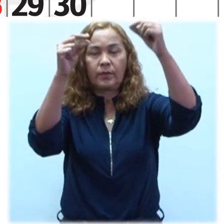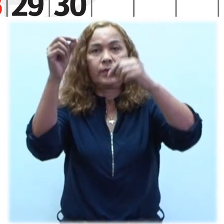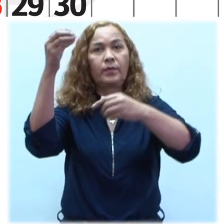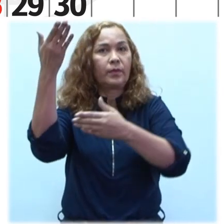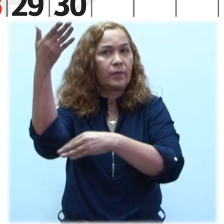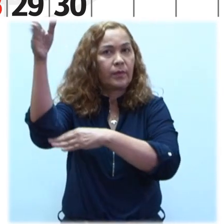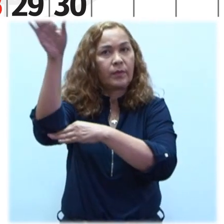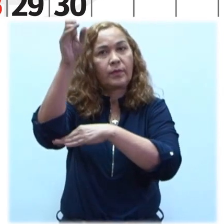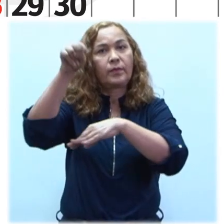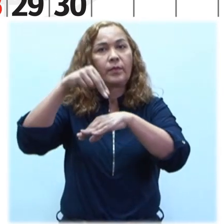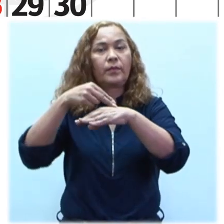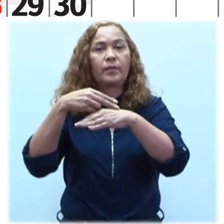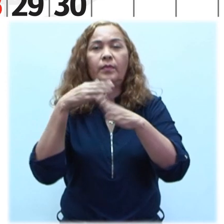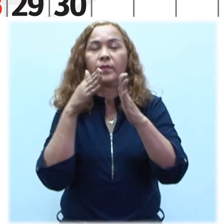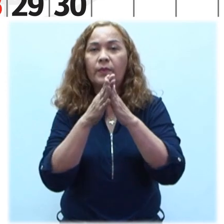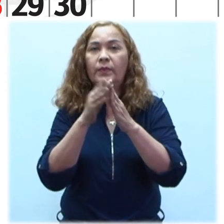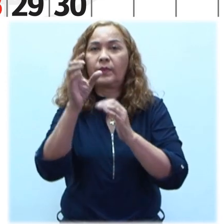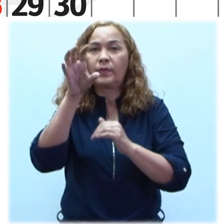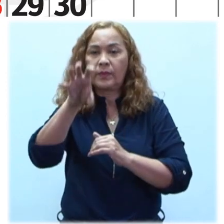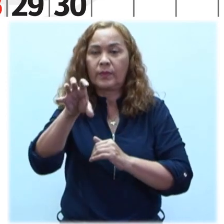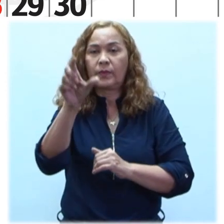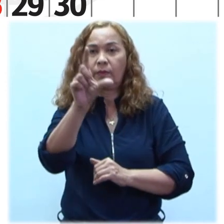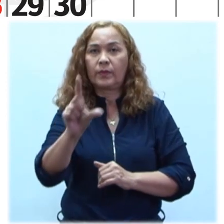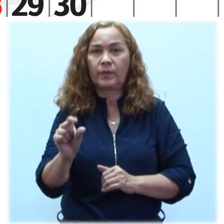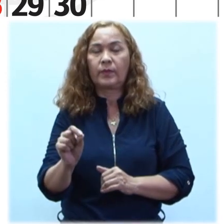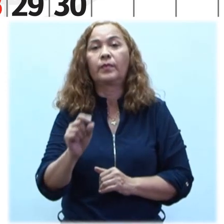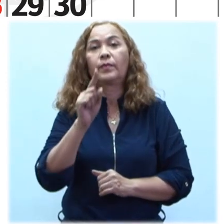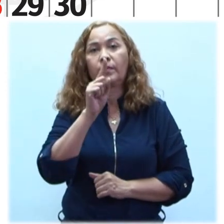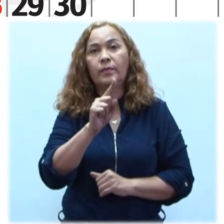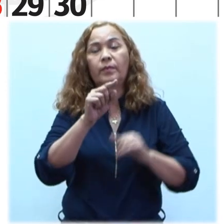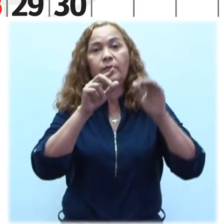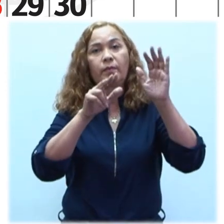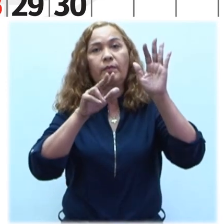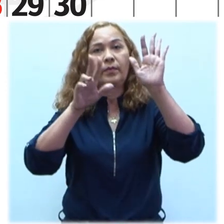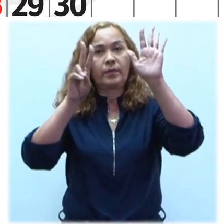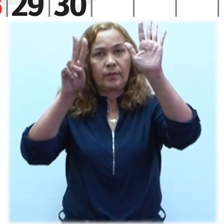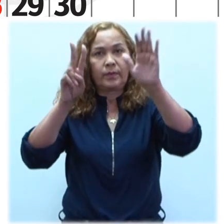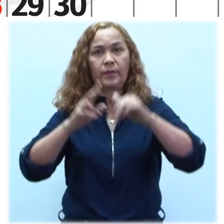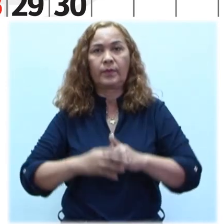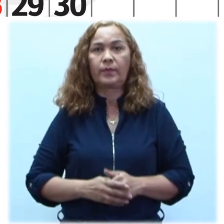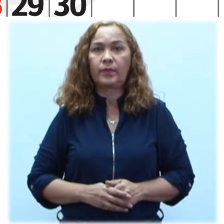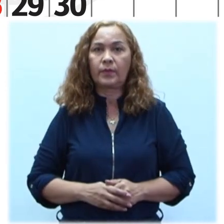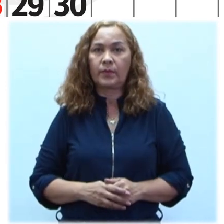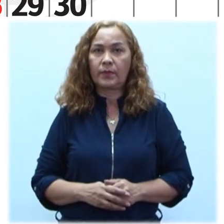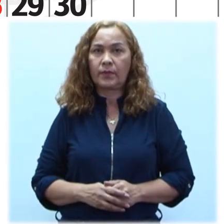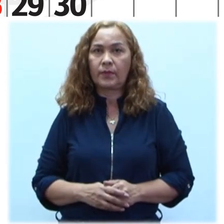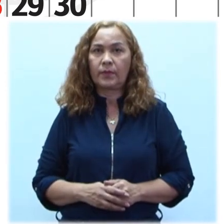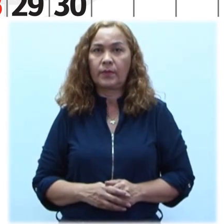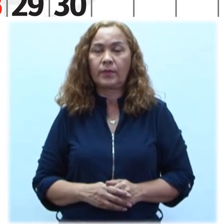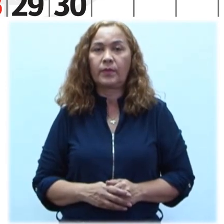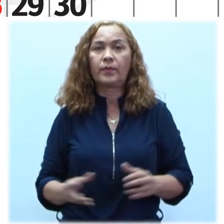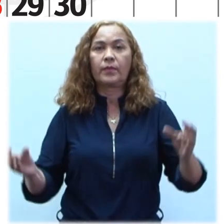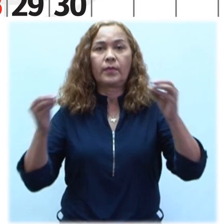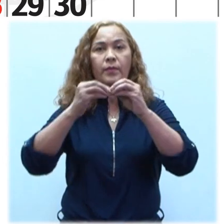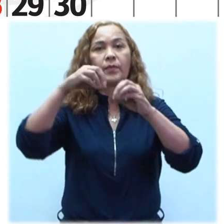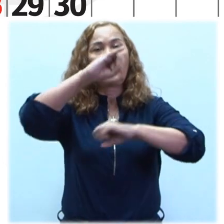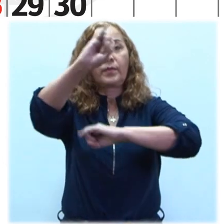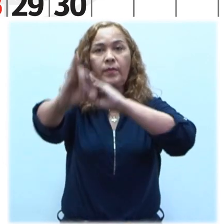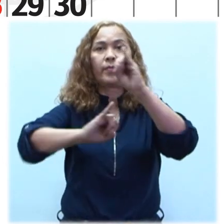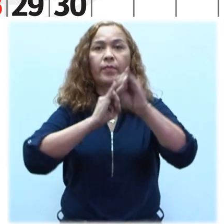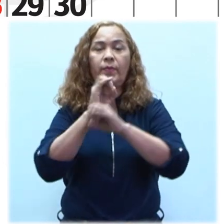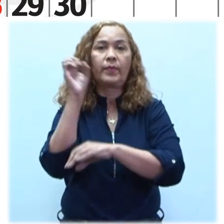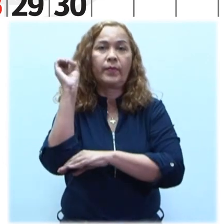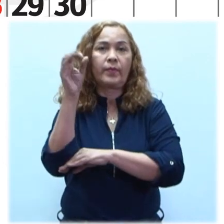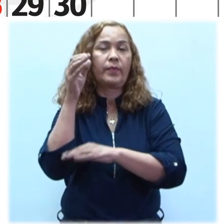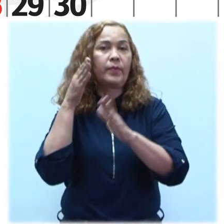estrella a la bandera nacional por la provincia de Guayana 1817 Convención